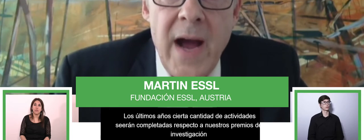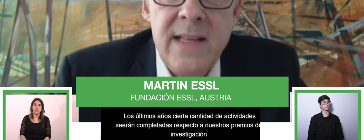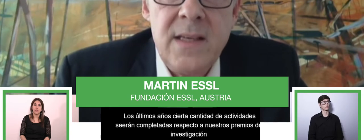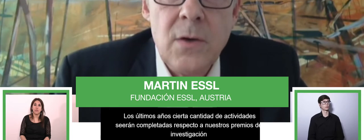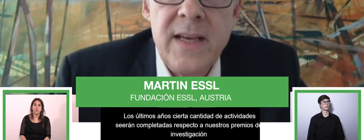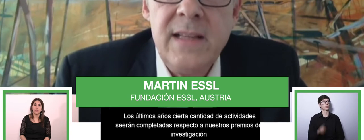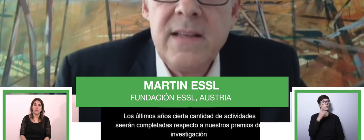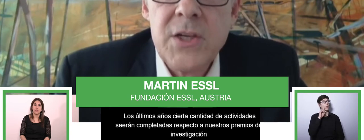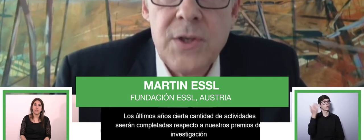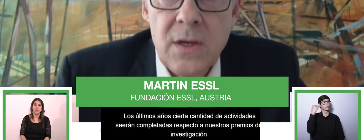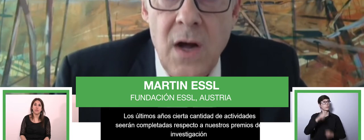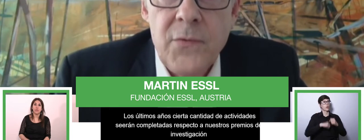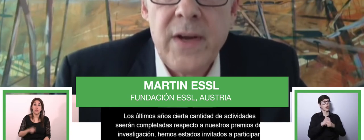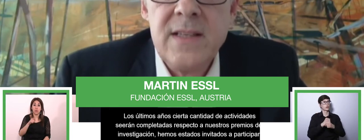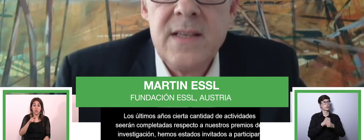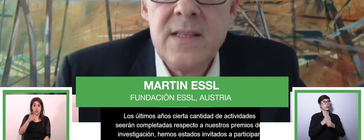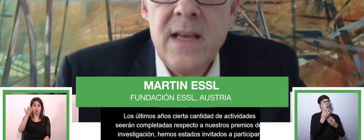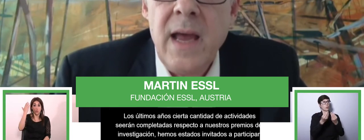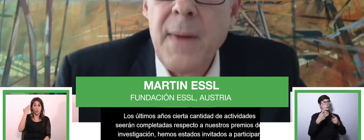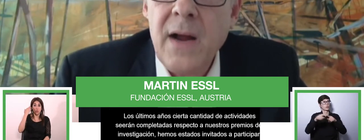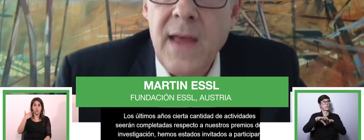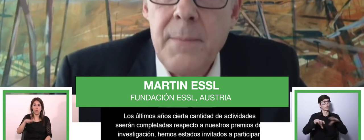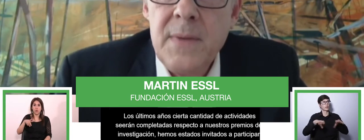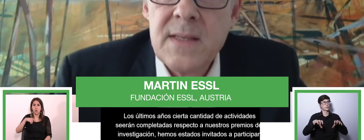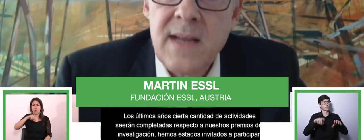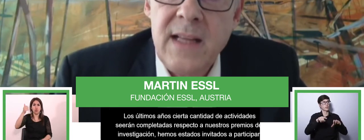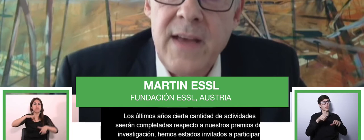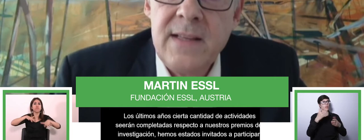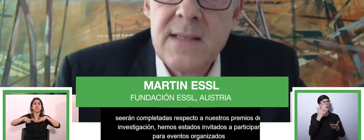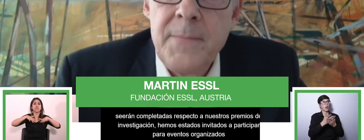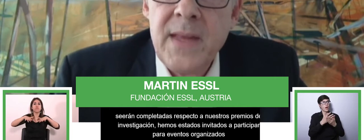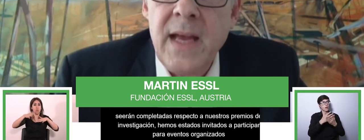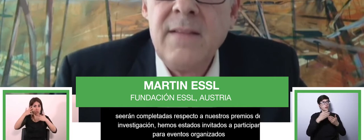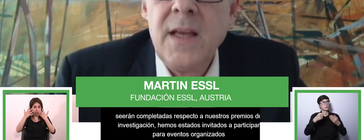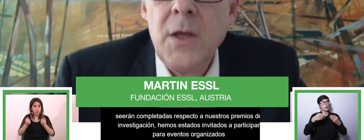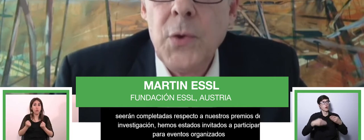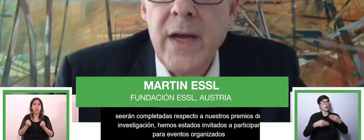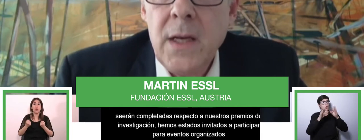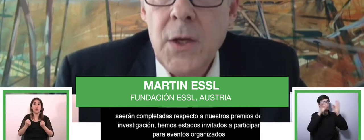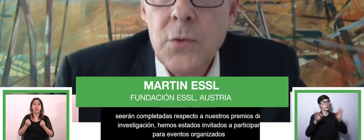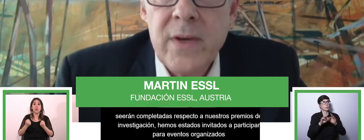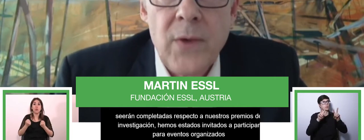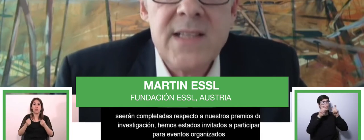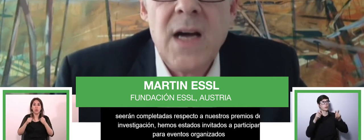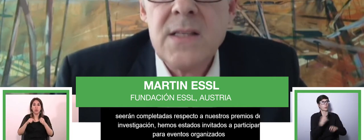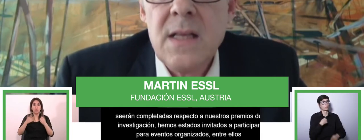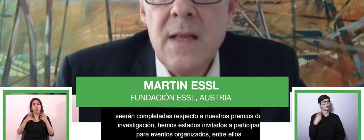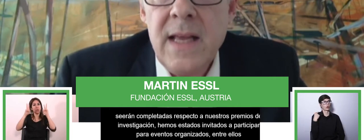eventos organizados en una variedad de conferencias internacionales, entre ellos, eventos